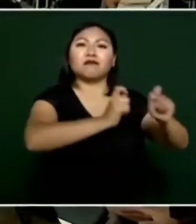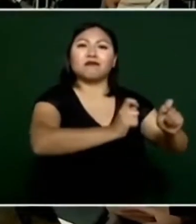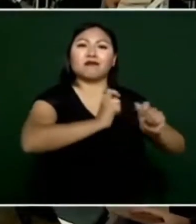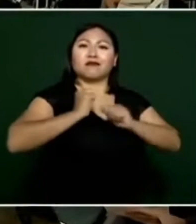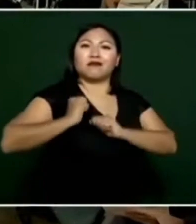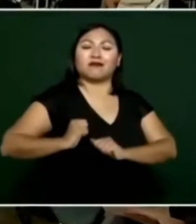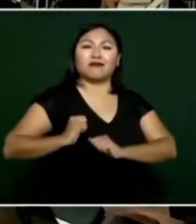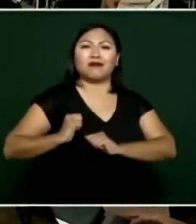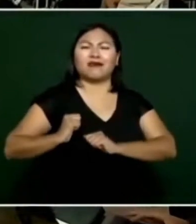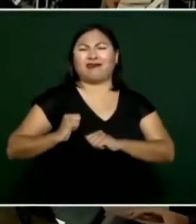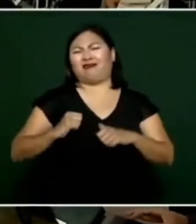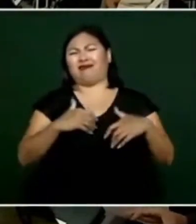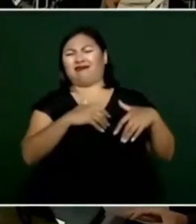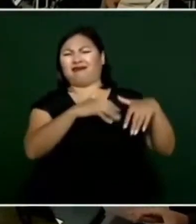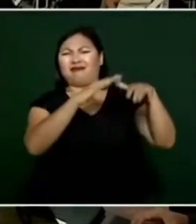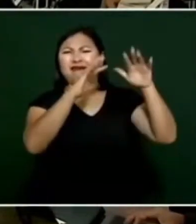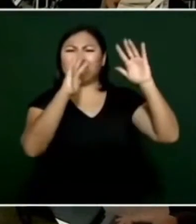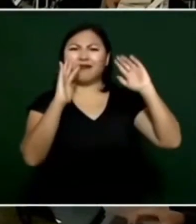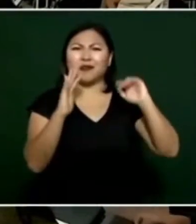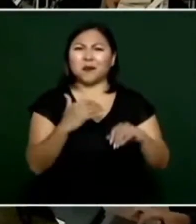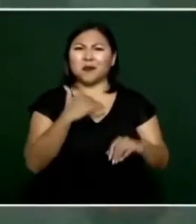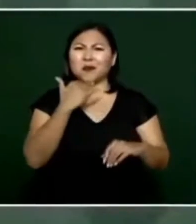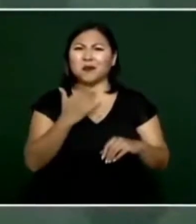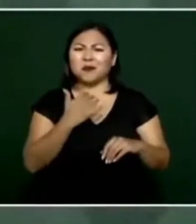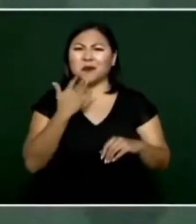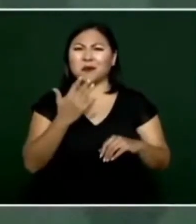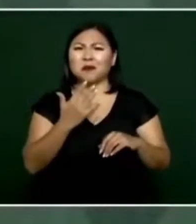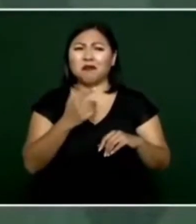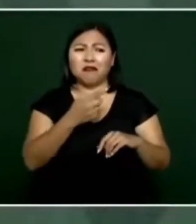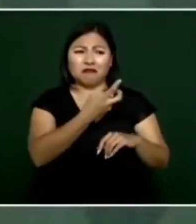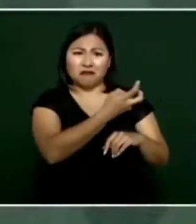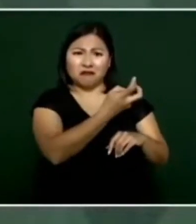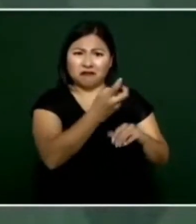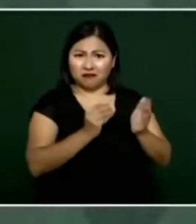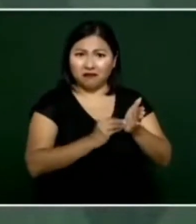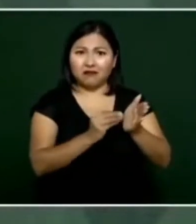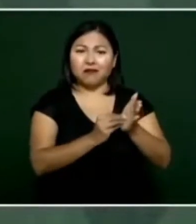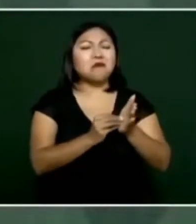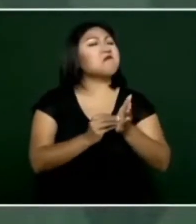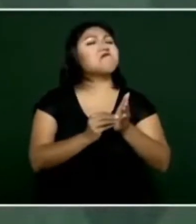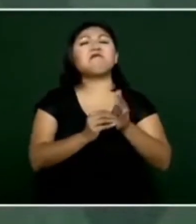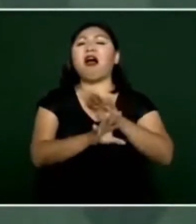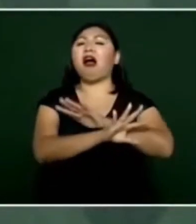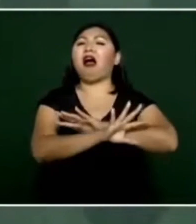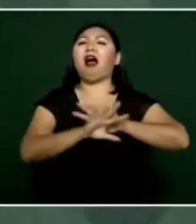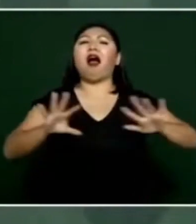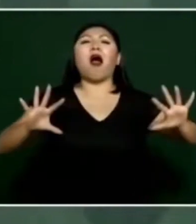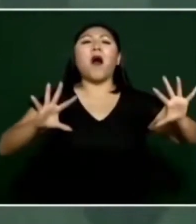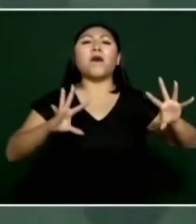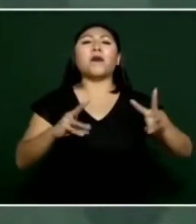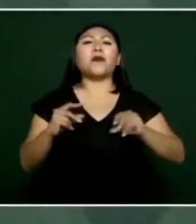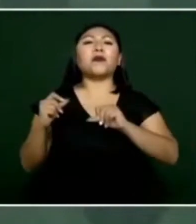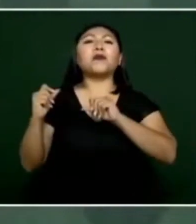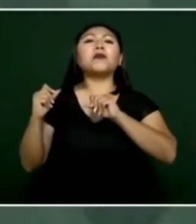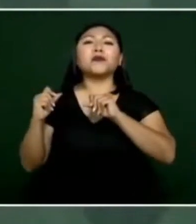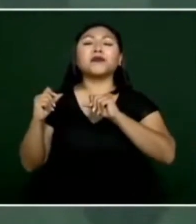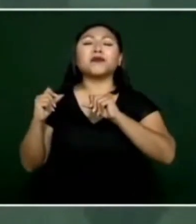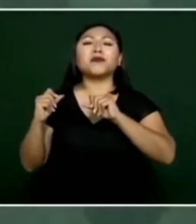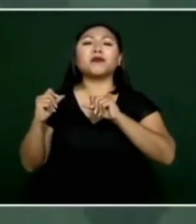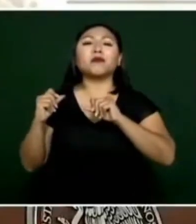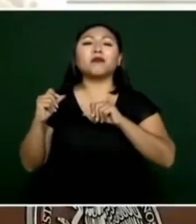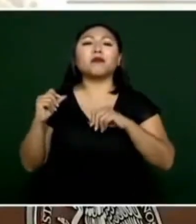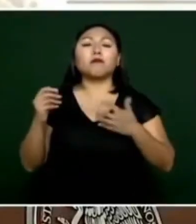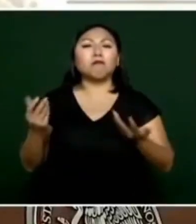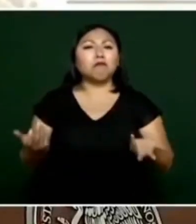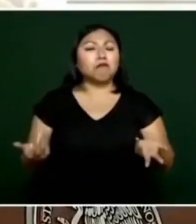etcétera ya eso ya se terminó ahora a ver en el